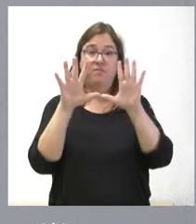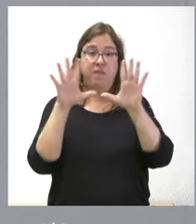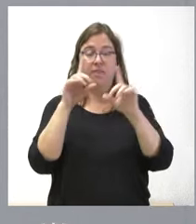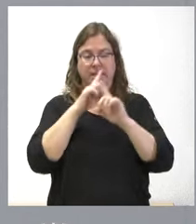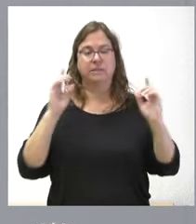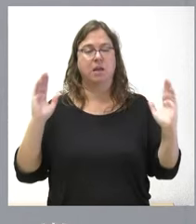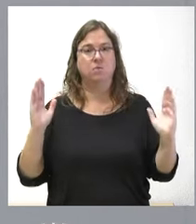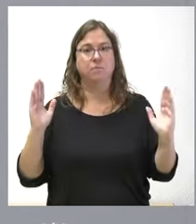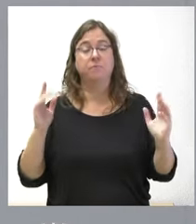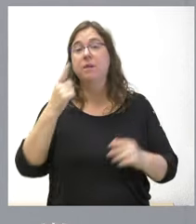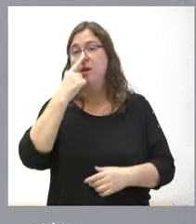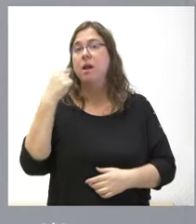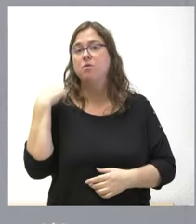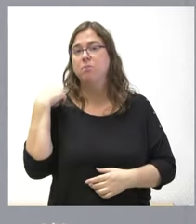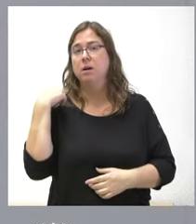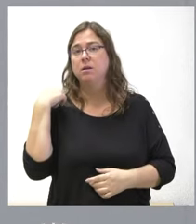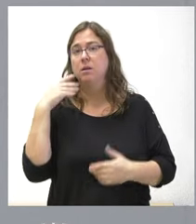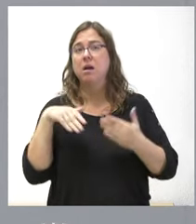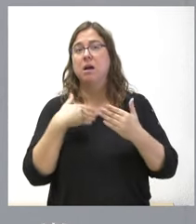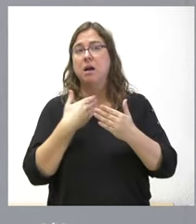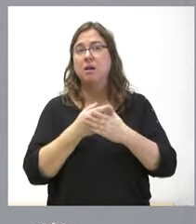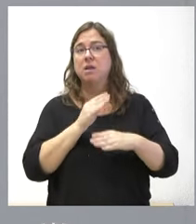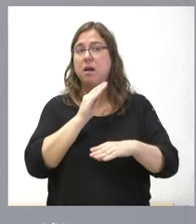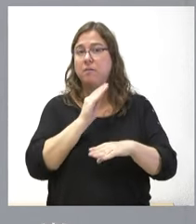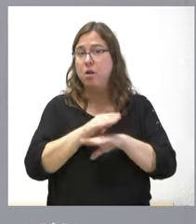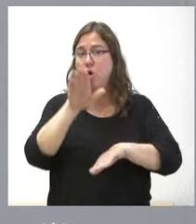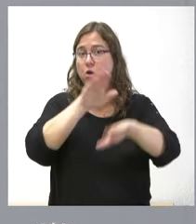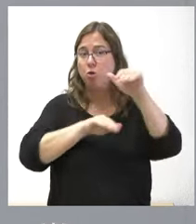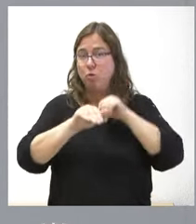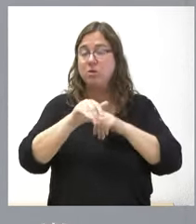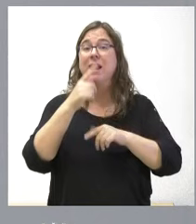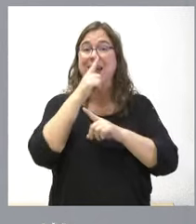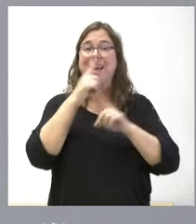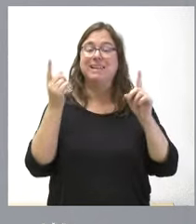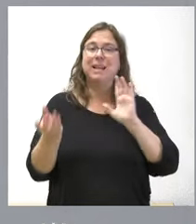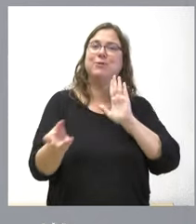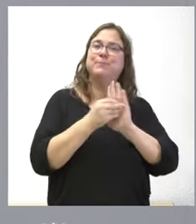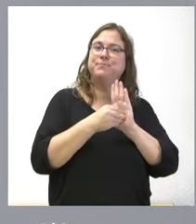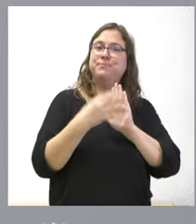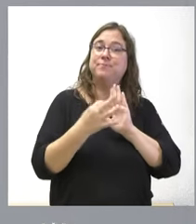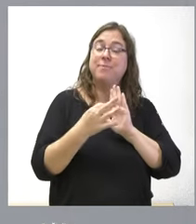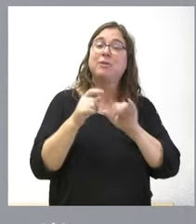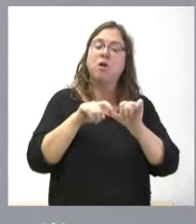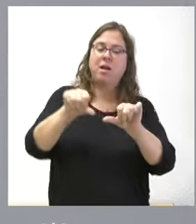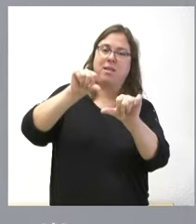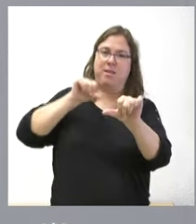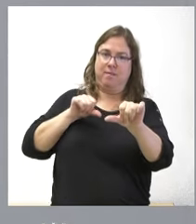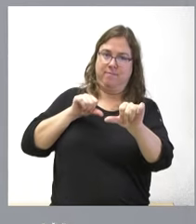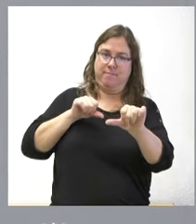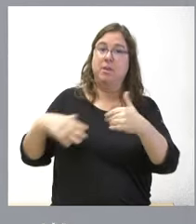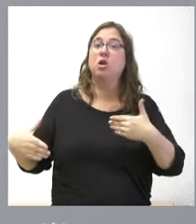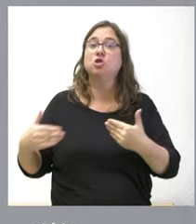a este año el año pasado hasta el límite de la presentación de convocatoria y este año se recogen además con efectos retroactivos todas